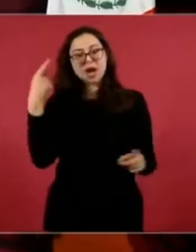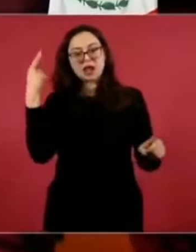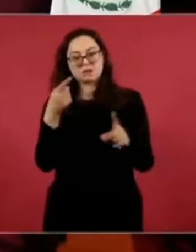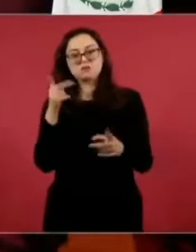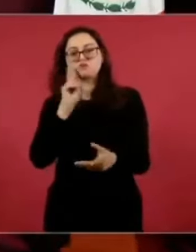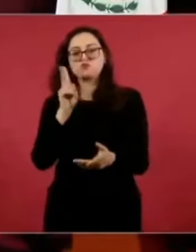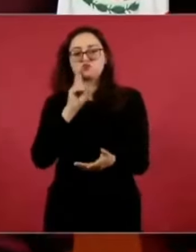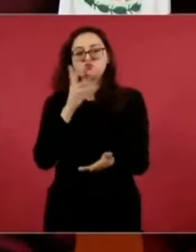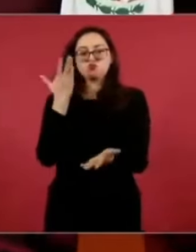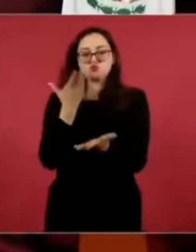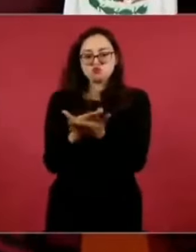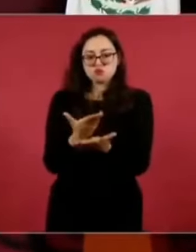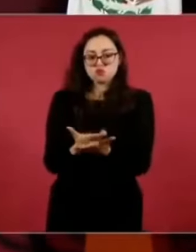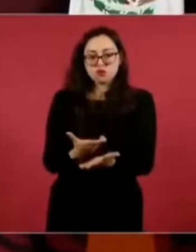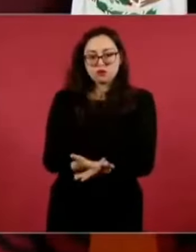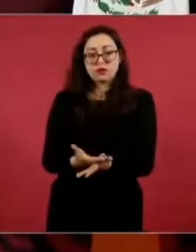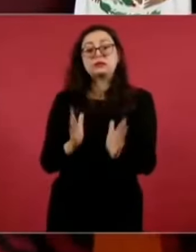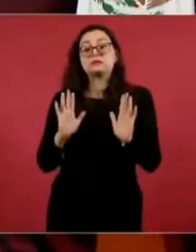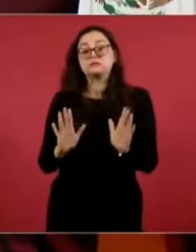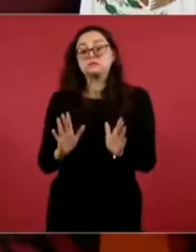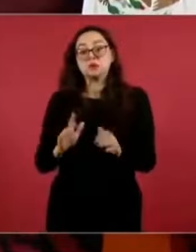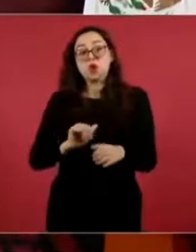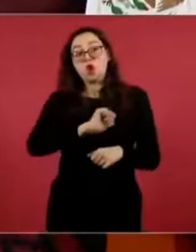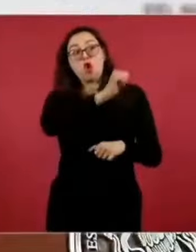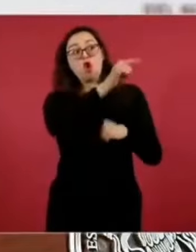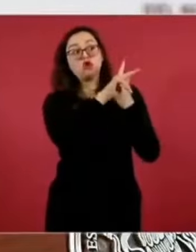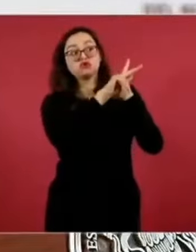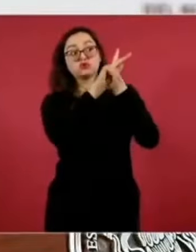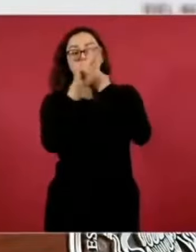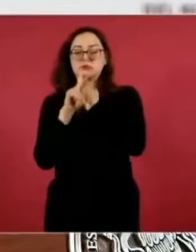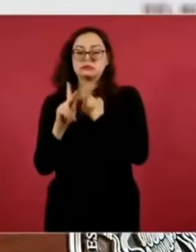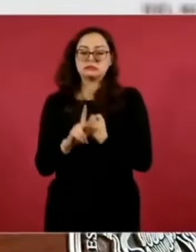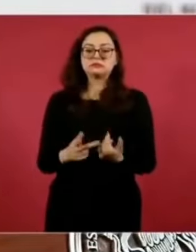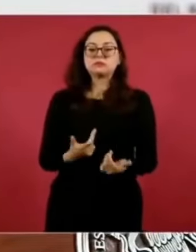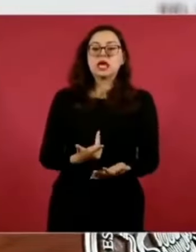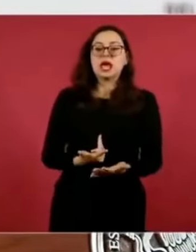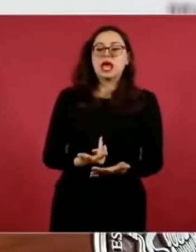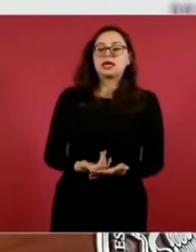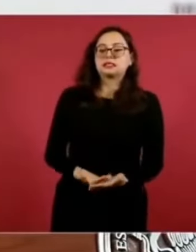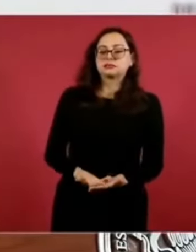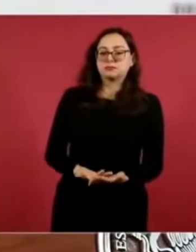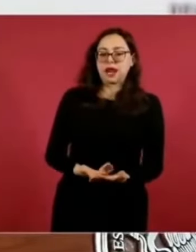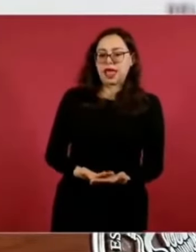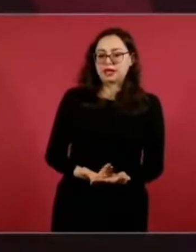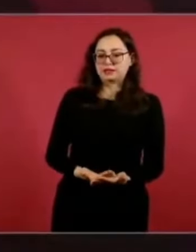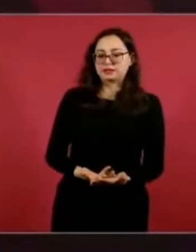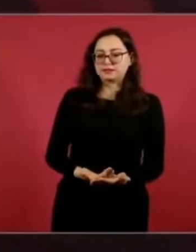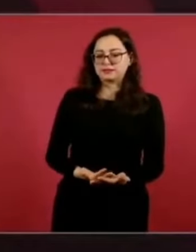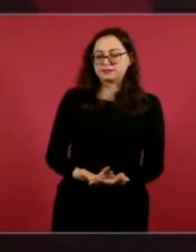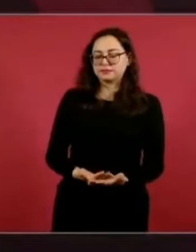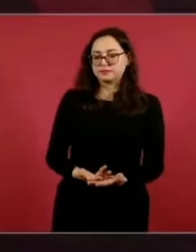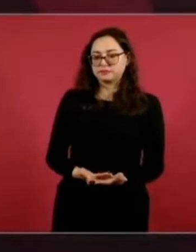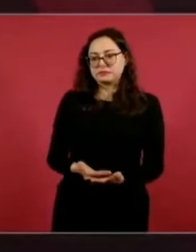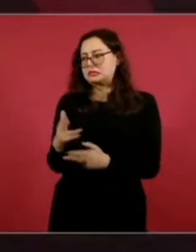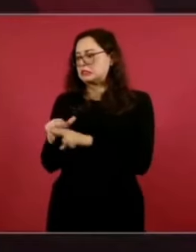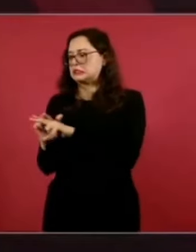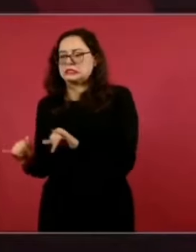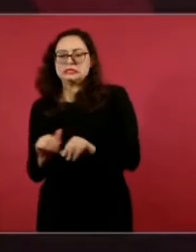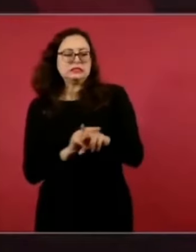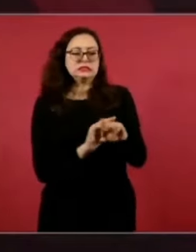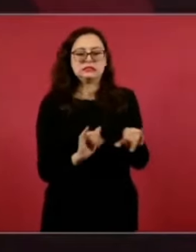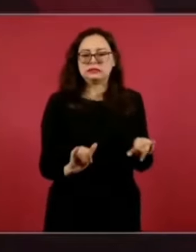pruebas, pero que no nos adelantemos a descalificar a nadie y esperar.